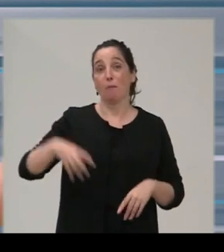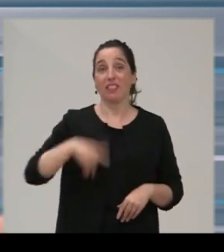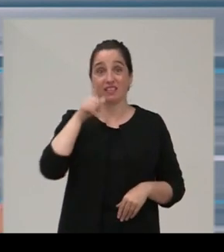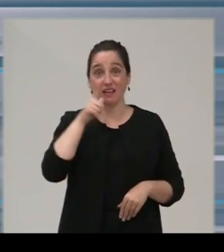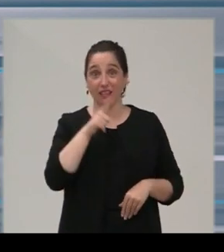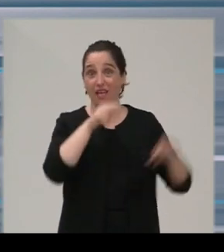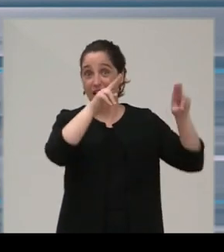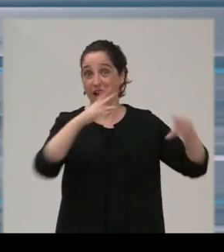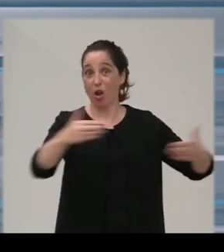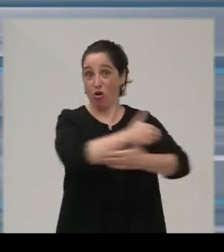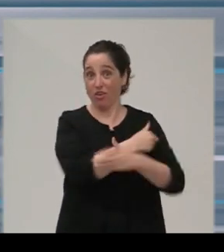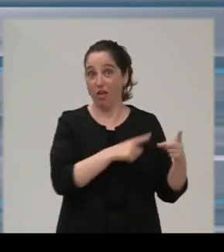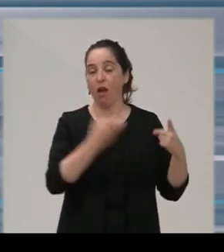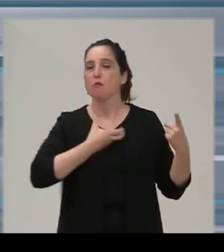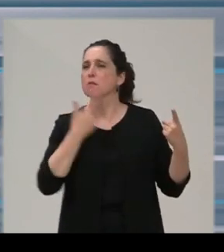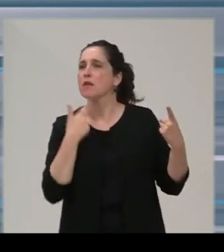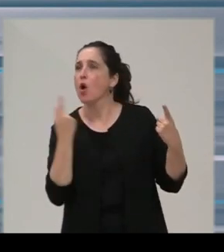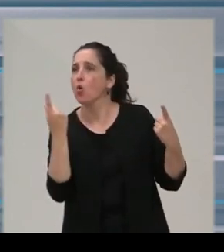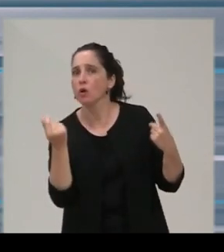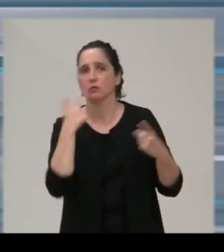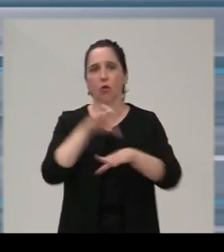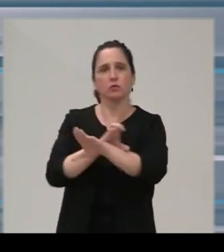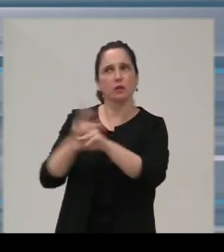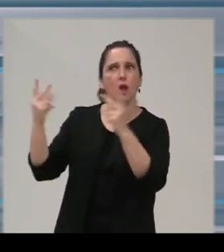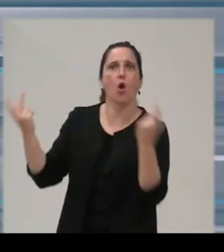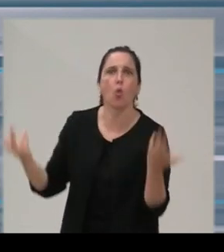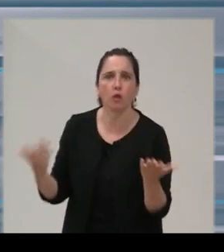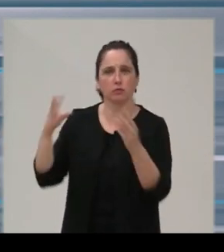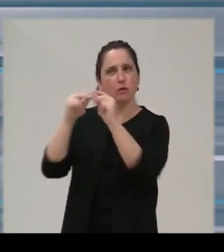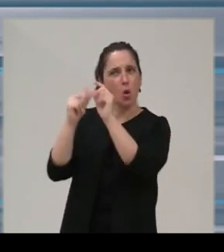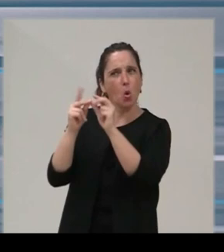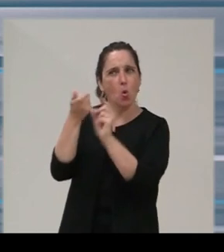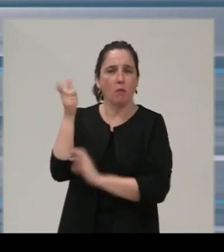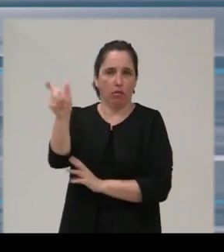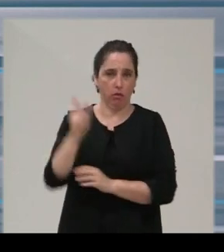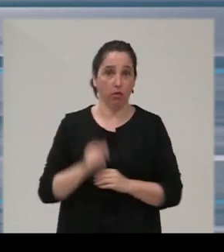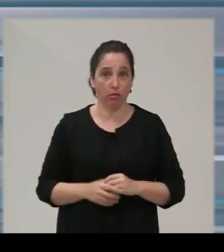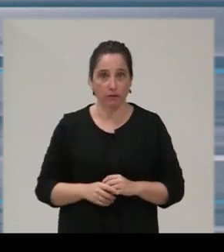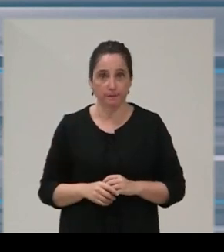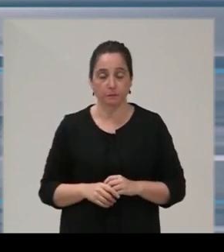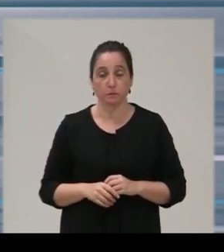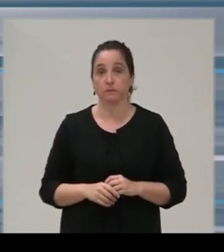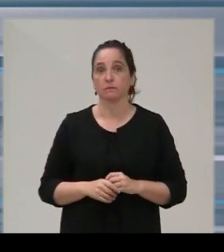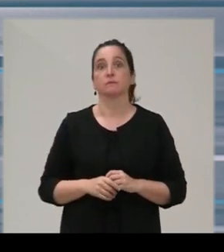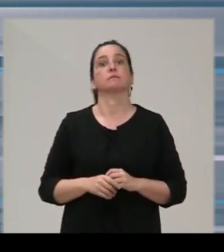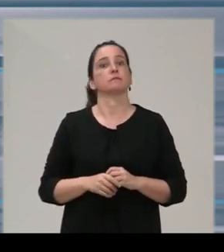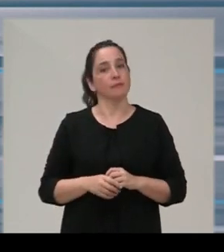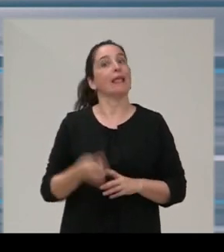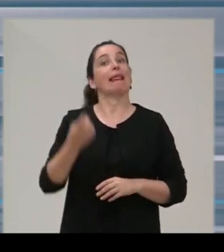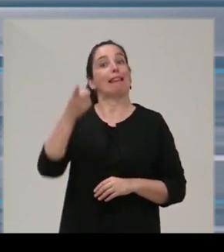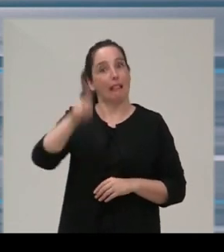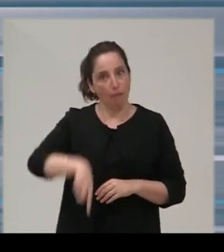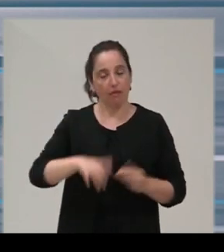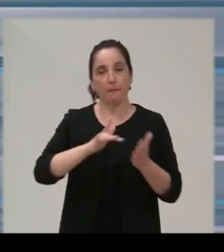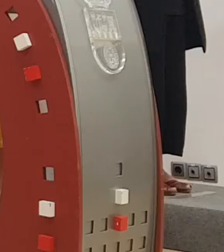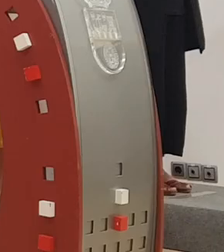concretarán el Ayuntamiento y la Consejería de Inclusión Social. Y, además, vamos a sumarnos